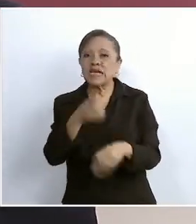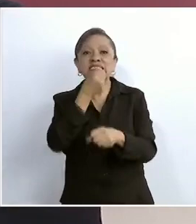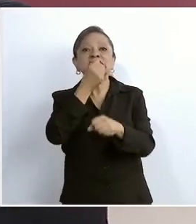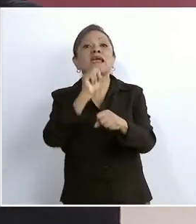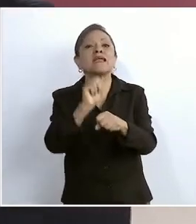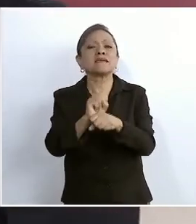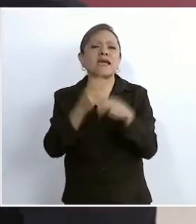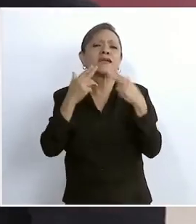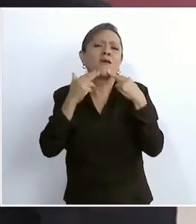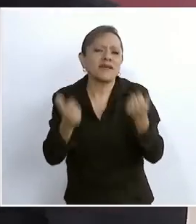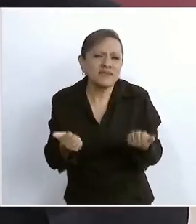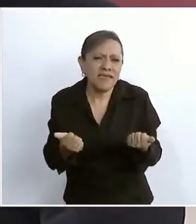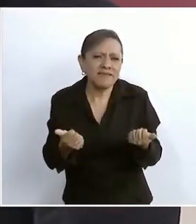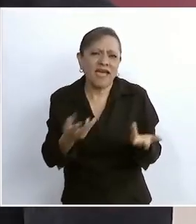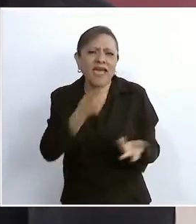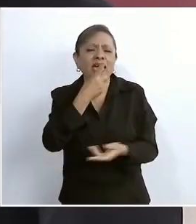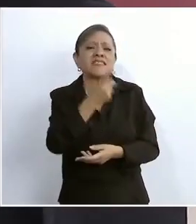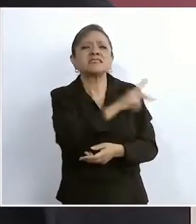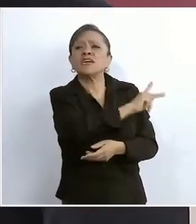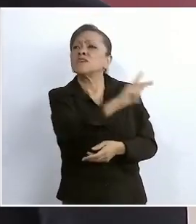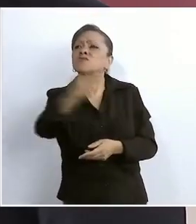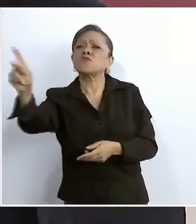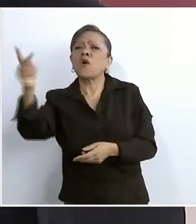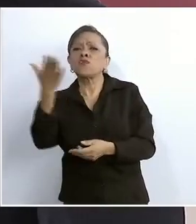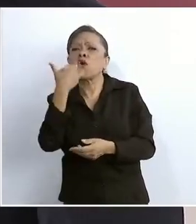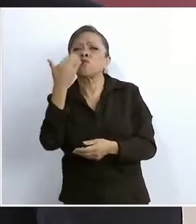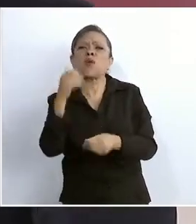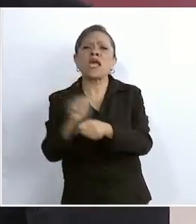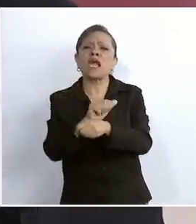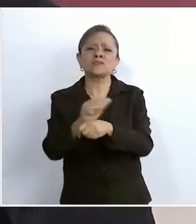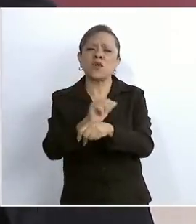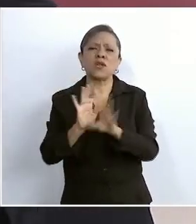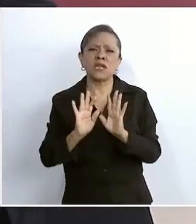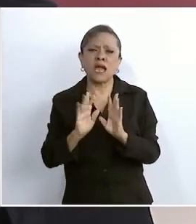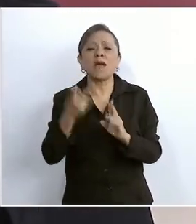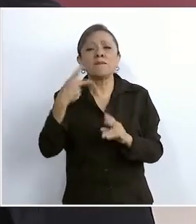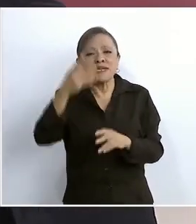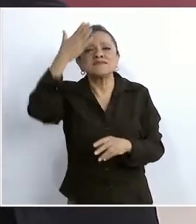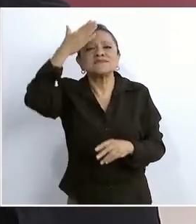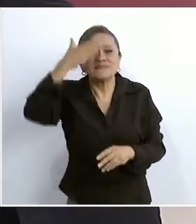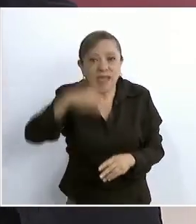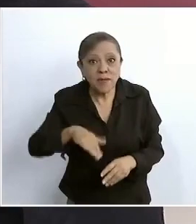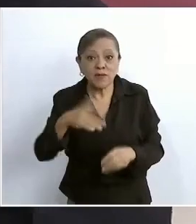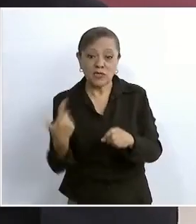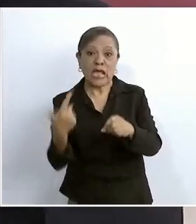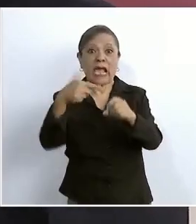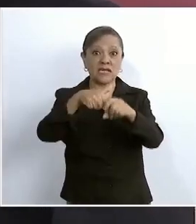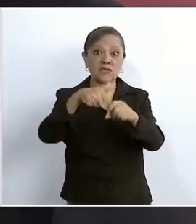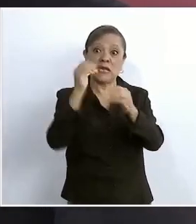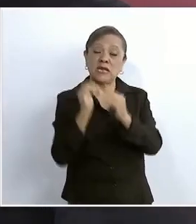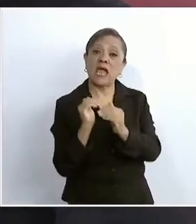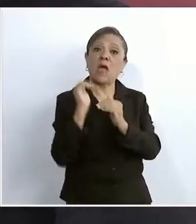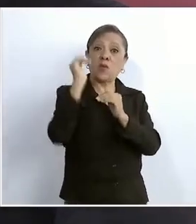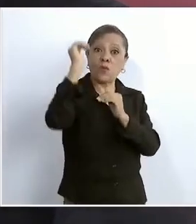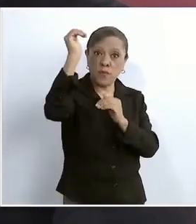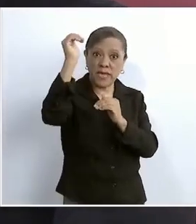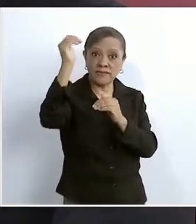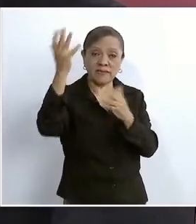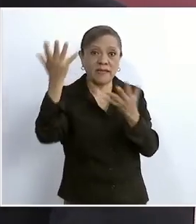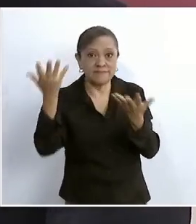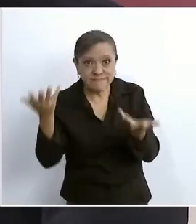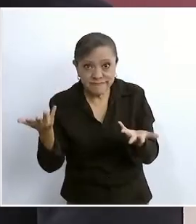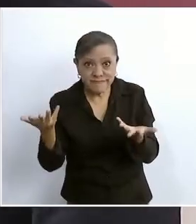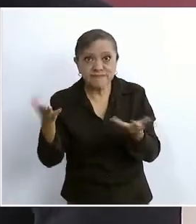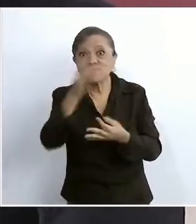Cuando todos sabemos que si aumenta la gasolina aumenta todo, porque no sólo es la gasolina es el